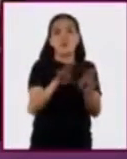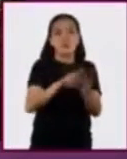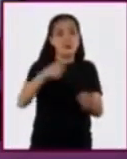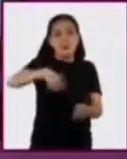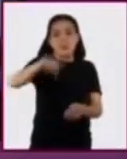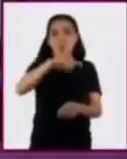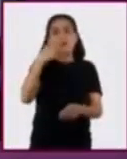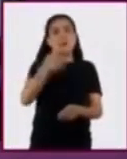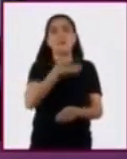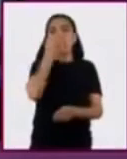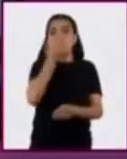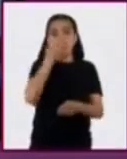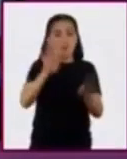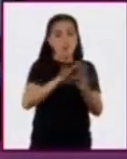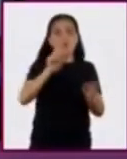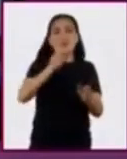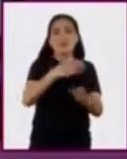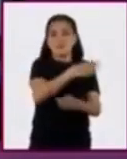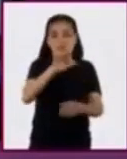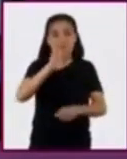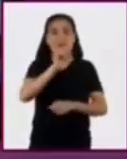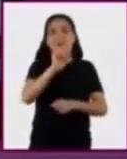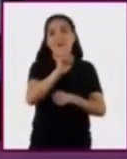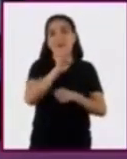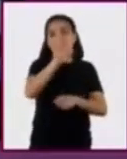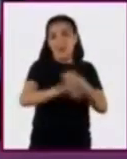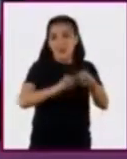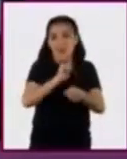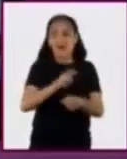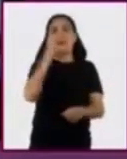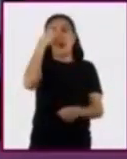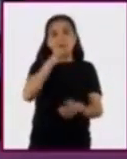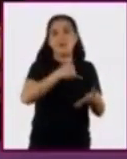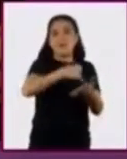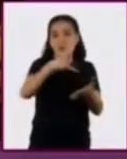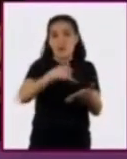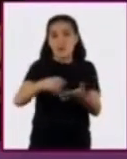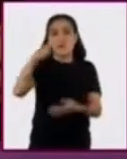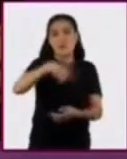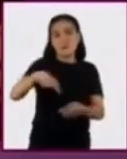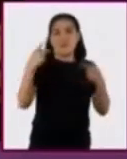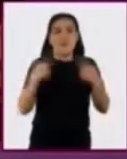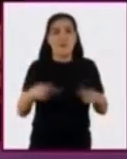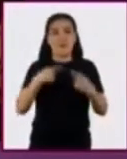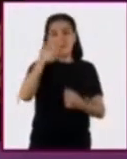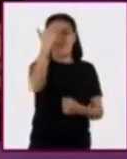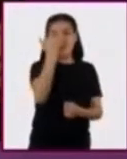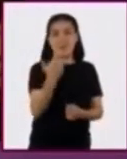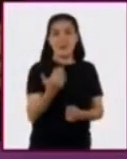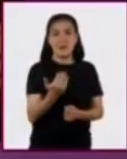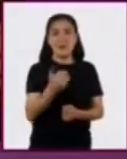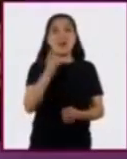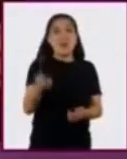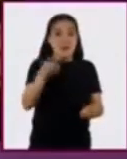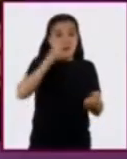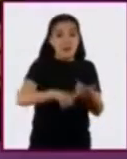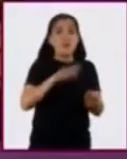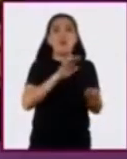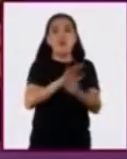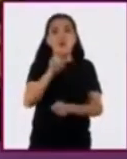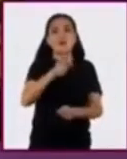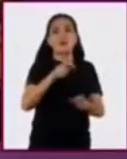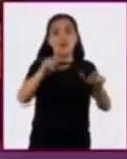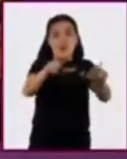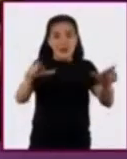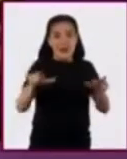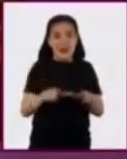mesoamericano de agricultura y expansión territorial empleado por los mexicas, en la superficie de los